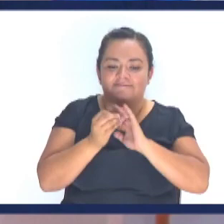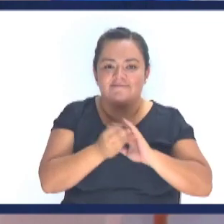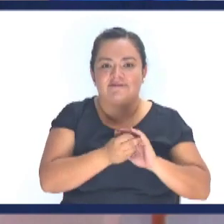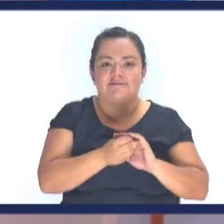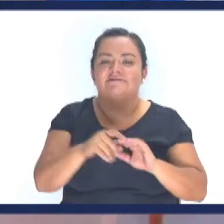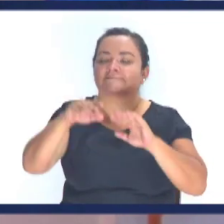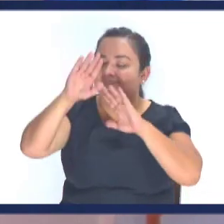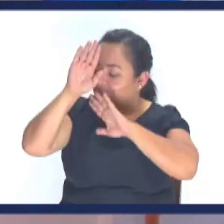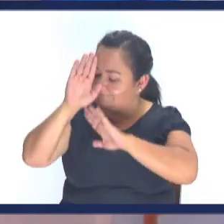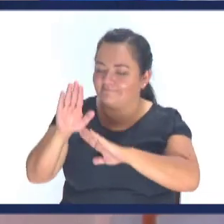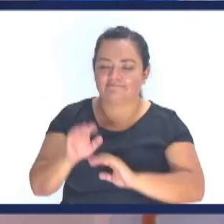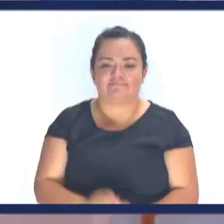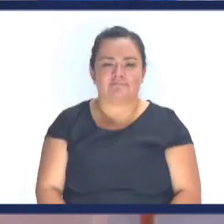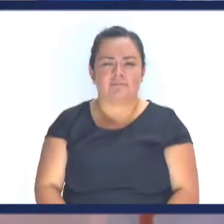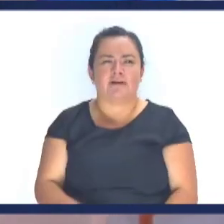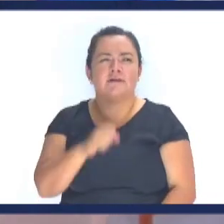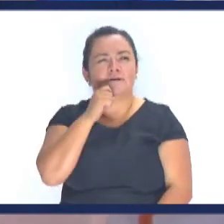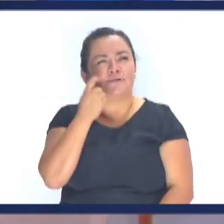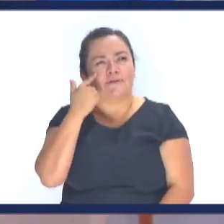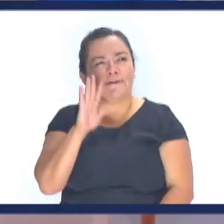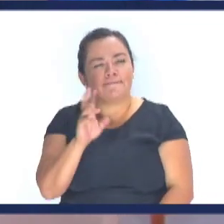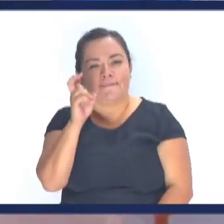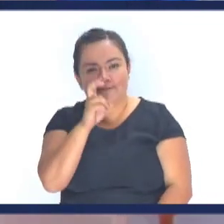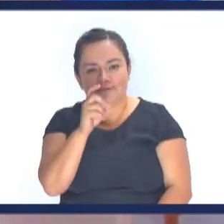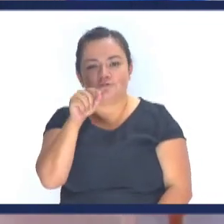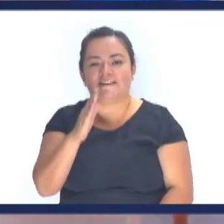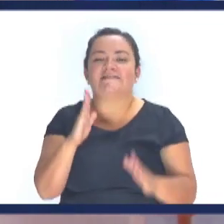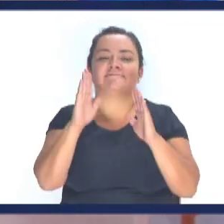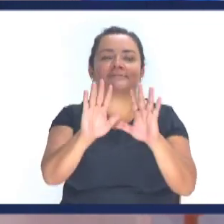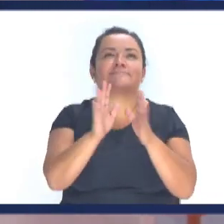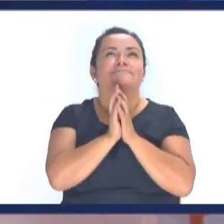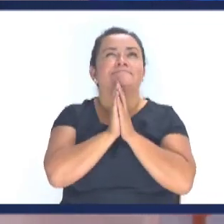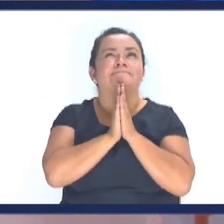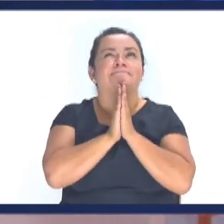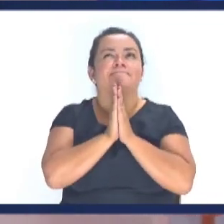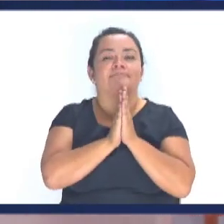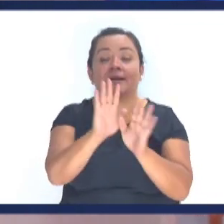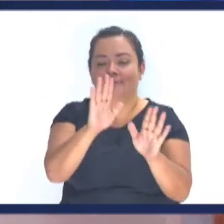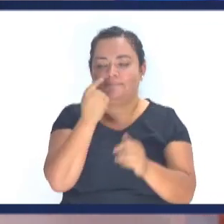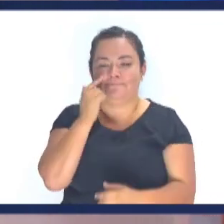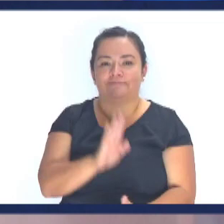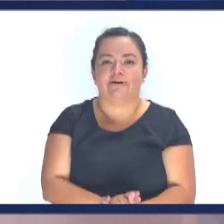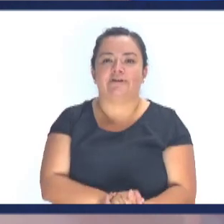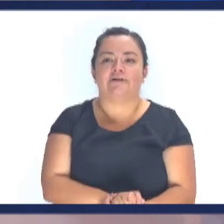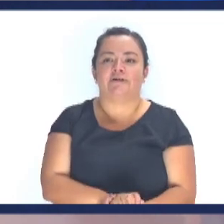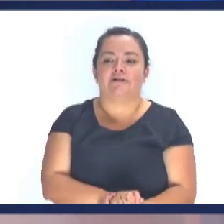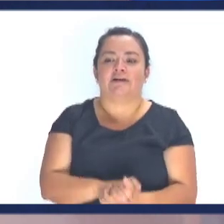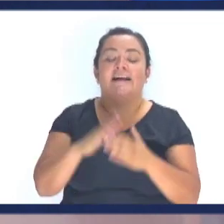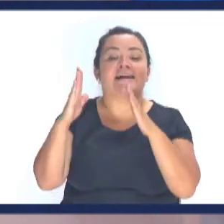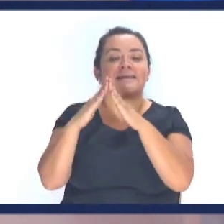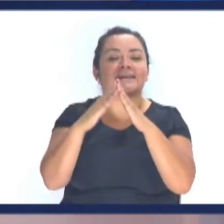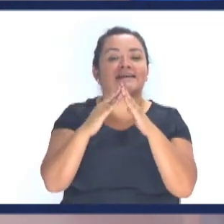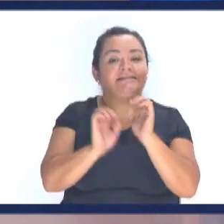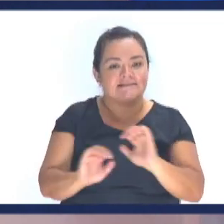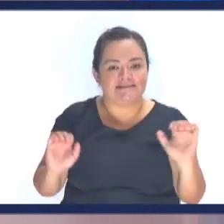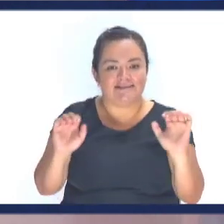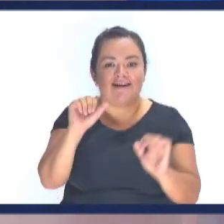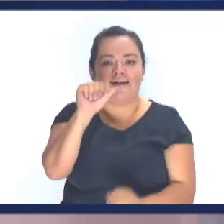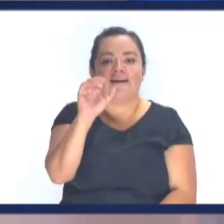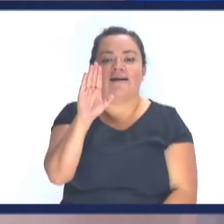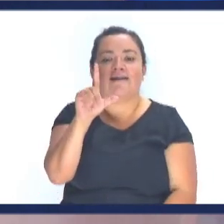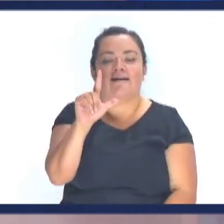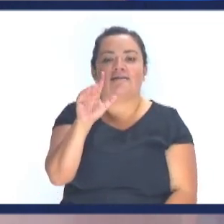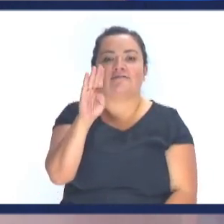ganado el respeto Lo de un ejemplo un poco radical Usted llegó a casa Bueno Fuimos al albergue infantil Estamos renovando el albergue infantil